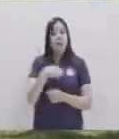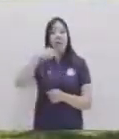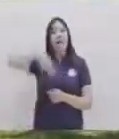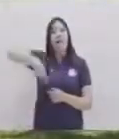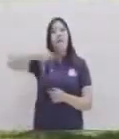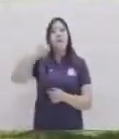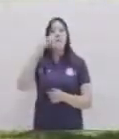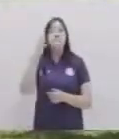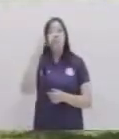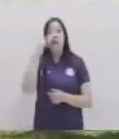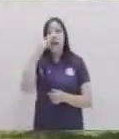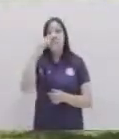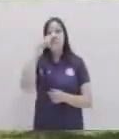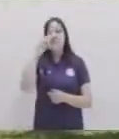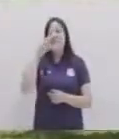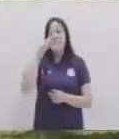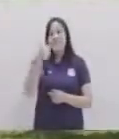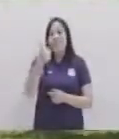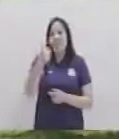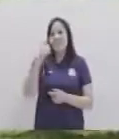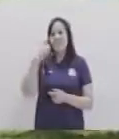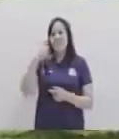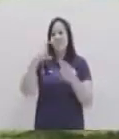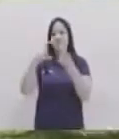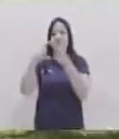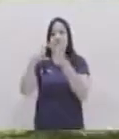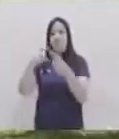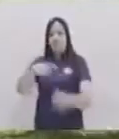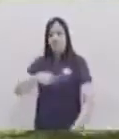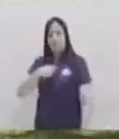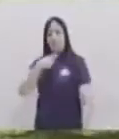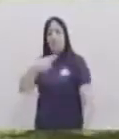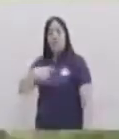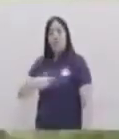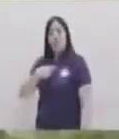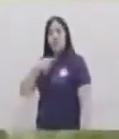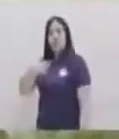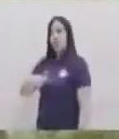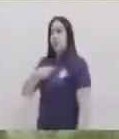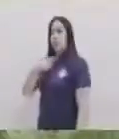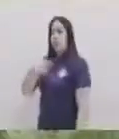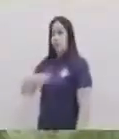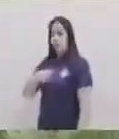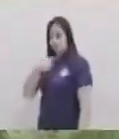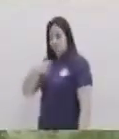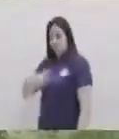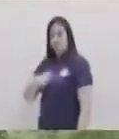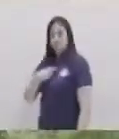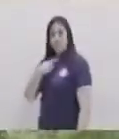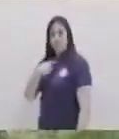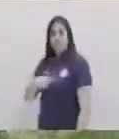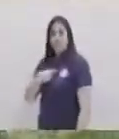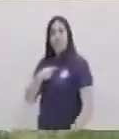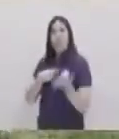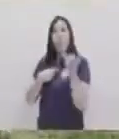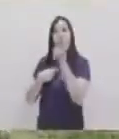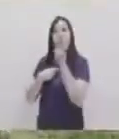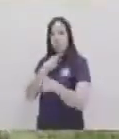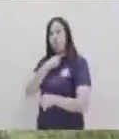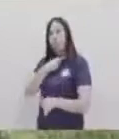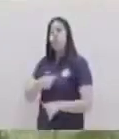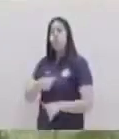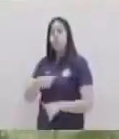colocada en C en la mano dominante y la voy a llevar al centro del pecho ejemplificando la figura de una corbata